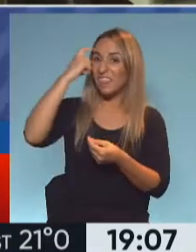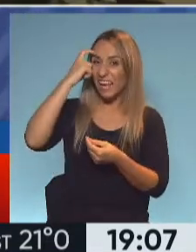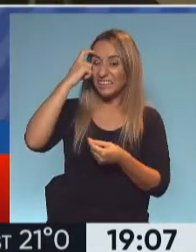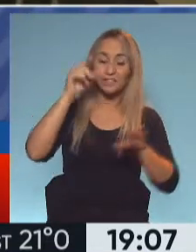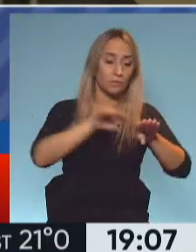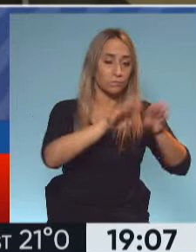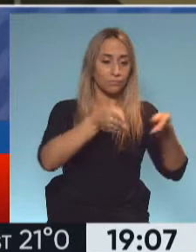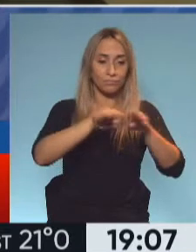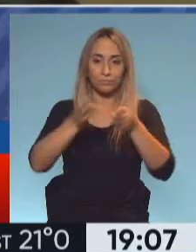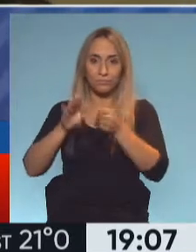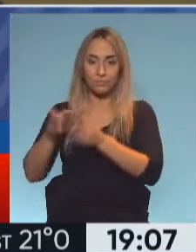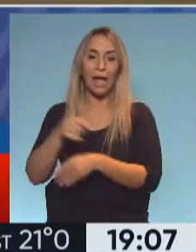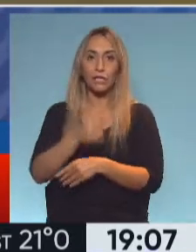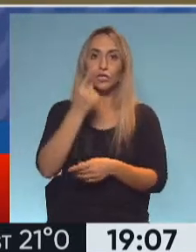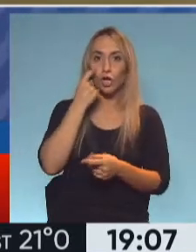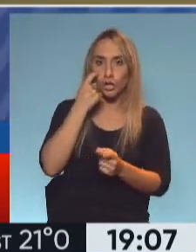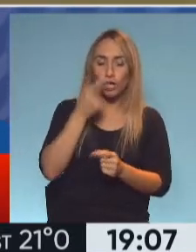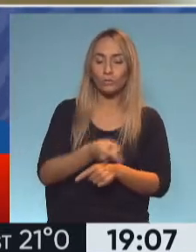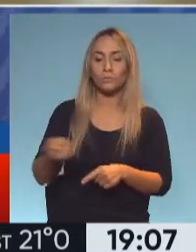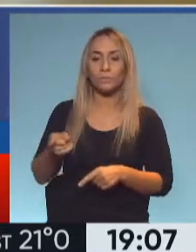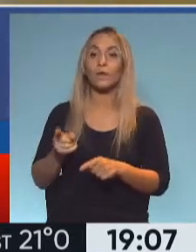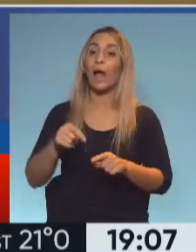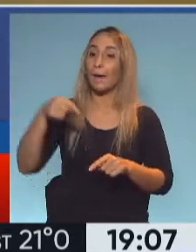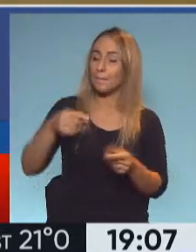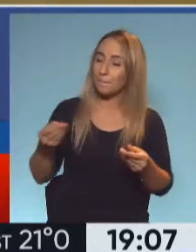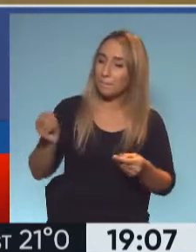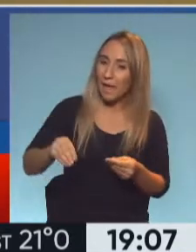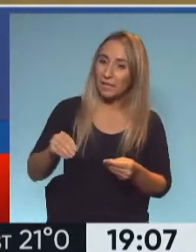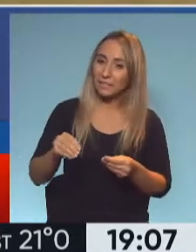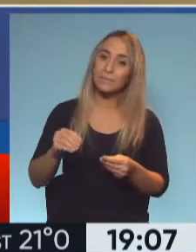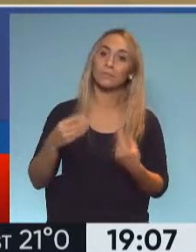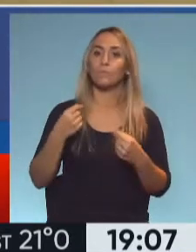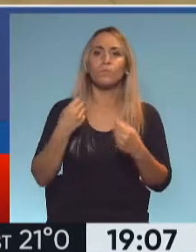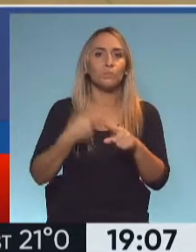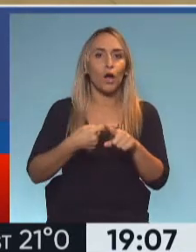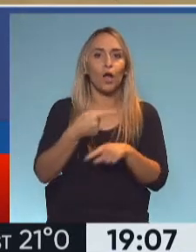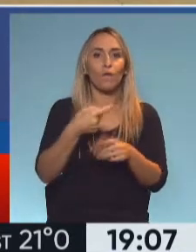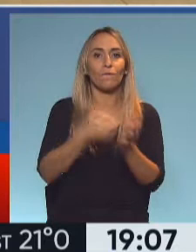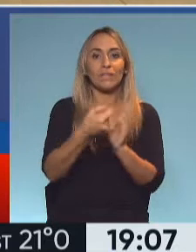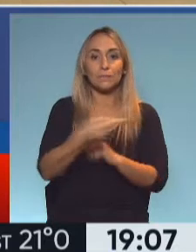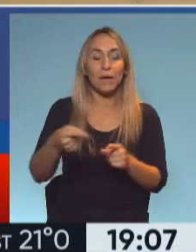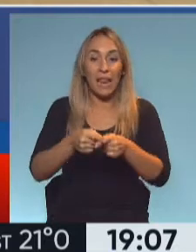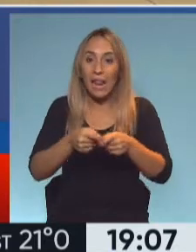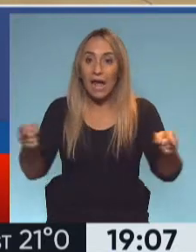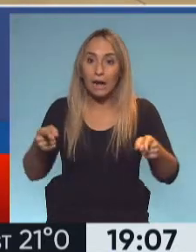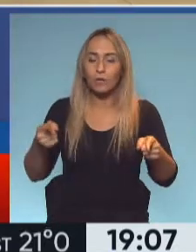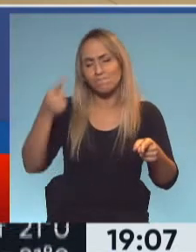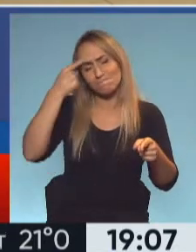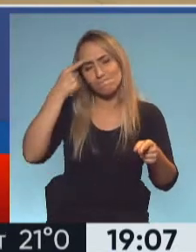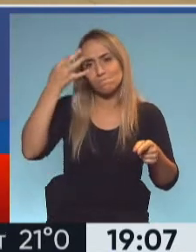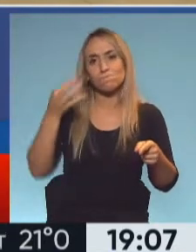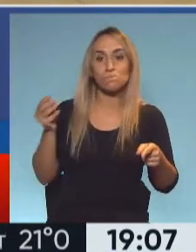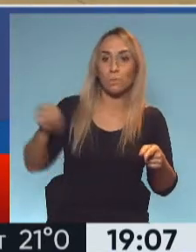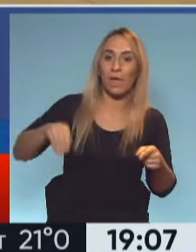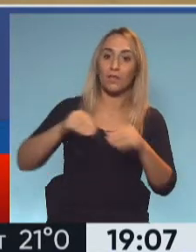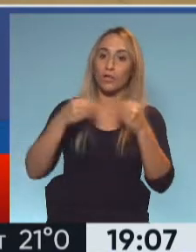reforzar con respecto a este fin de semana largo, 15 boxes. Aquí, como ustedes pueden apreciar, el personal del gobierno de la